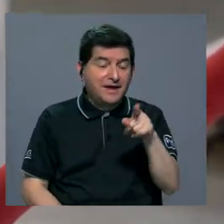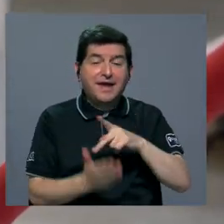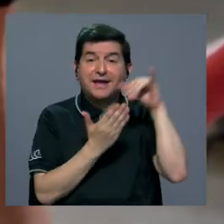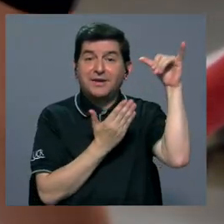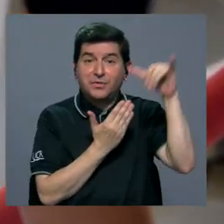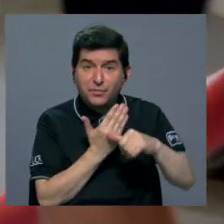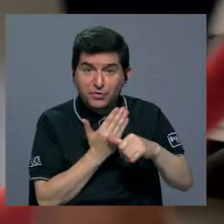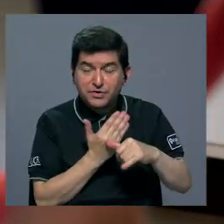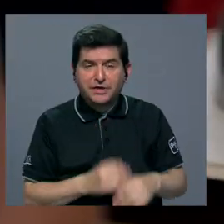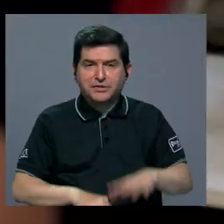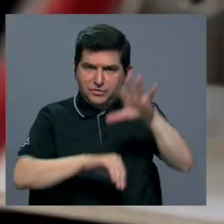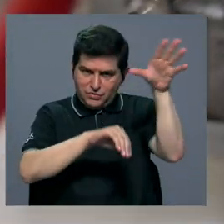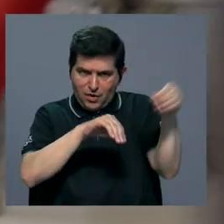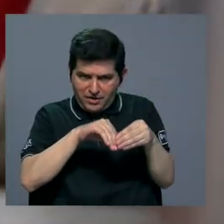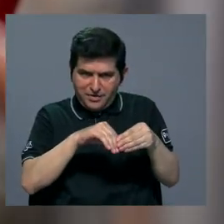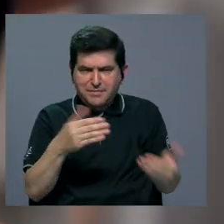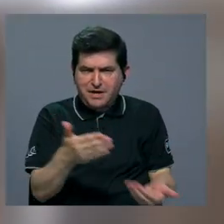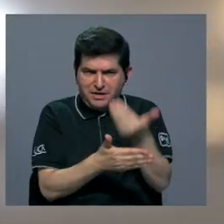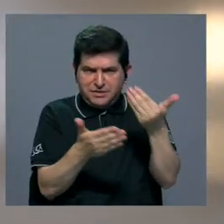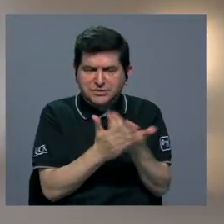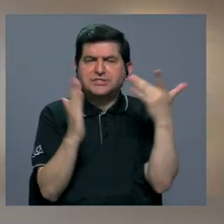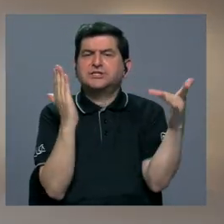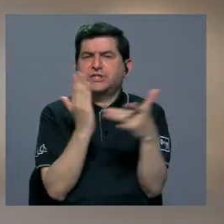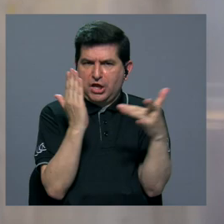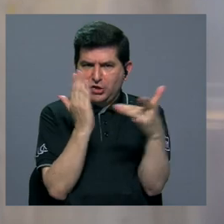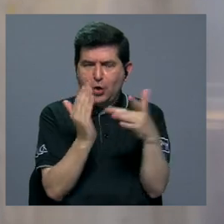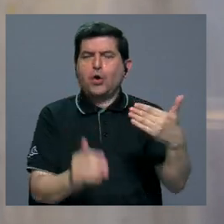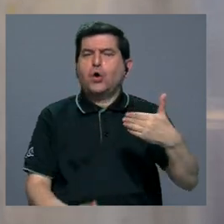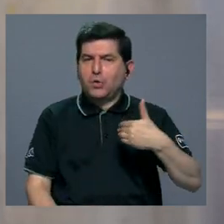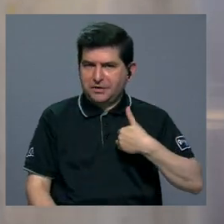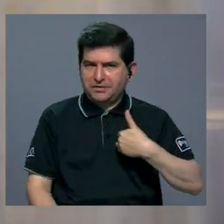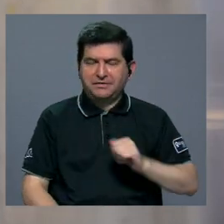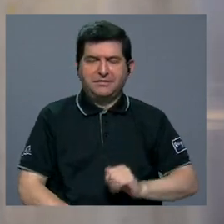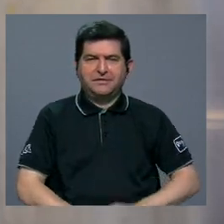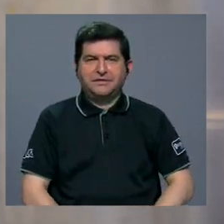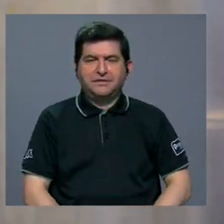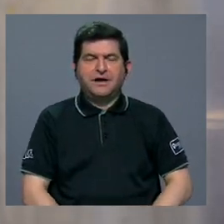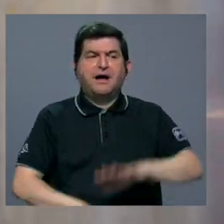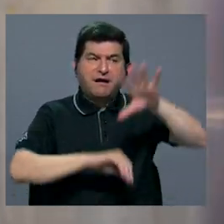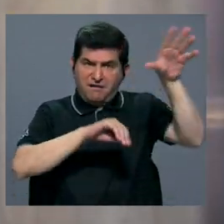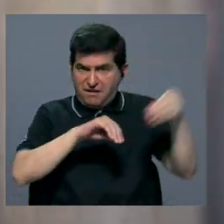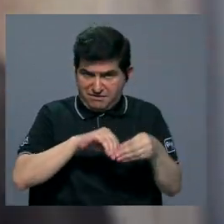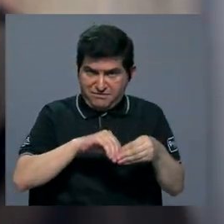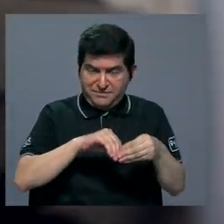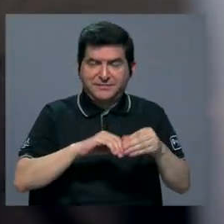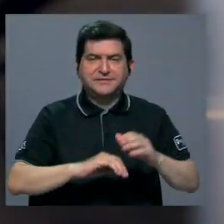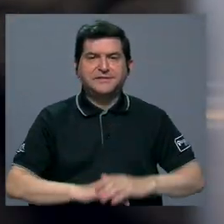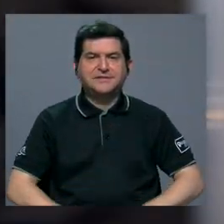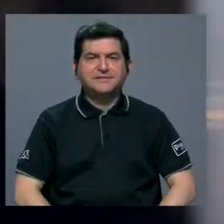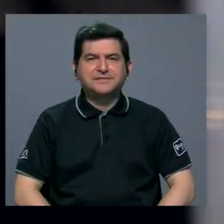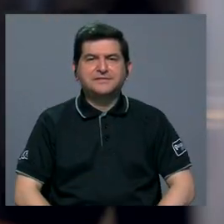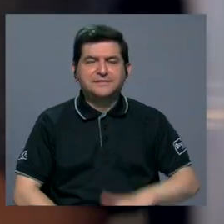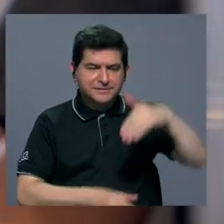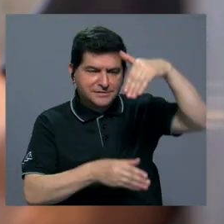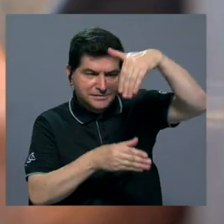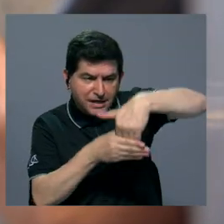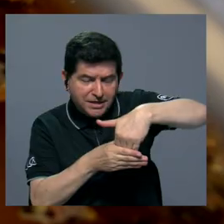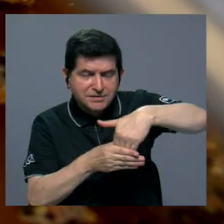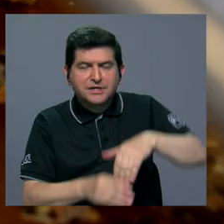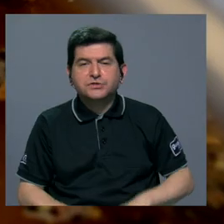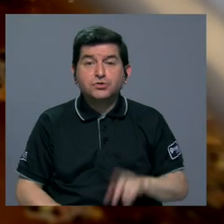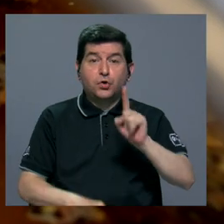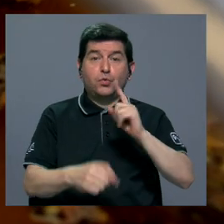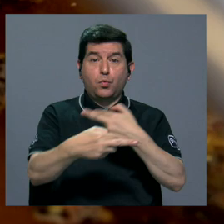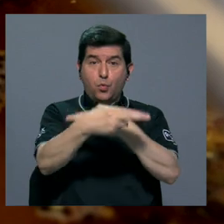aparte de la innovación tecnológica que tiene, aparte de la inserción que va a tener en una región